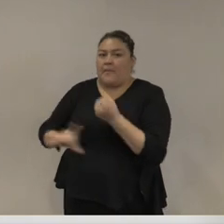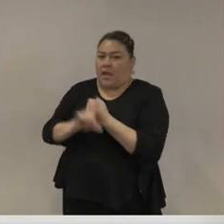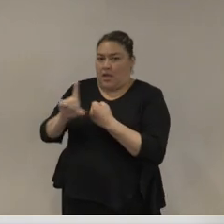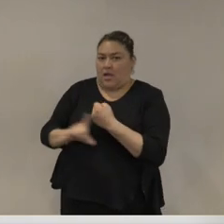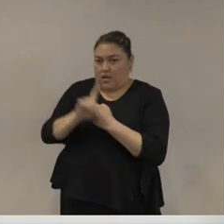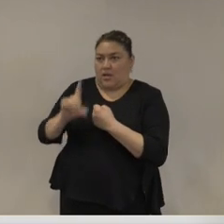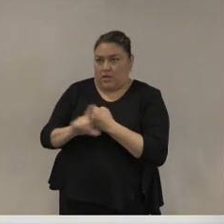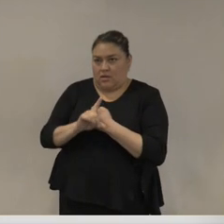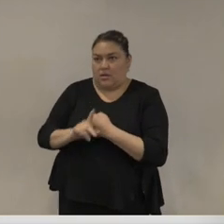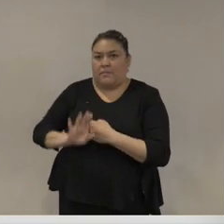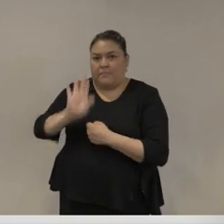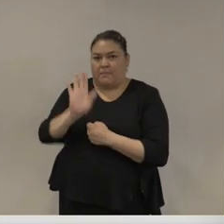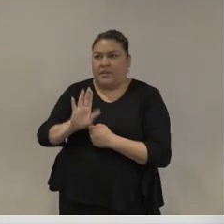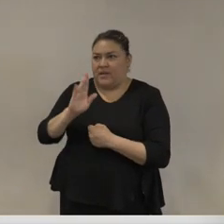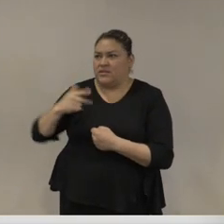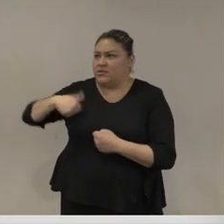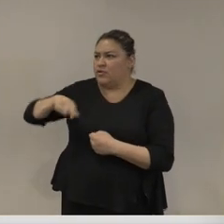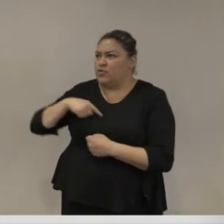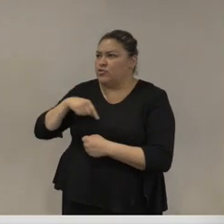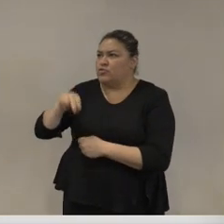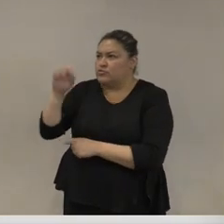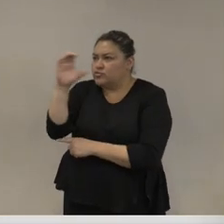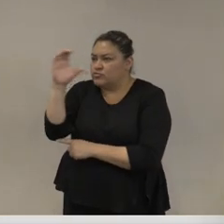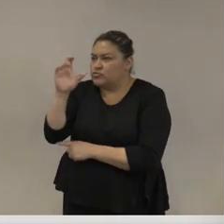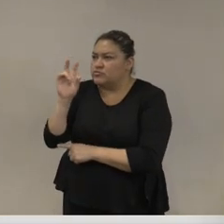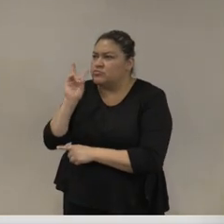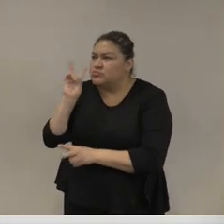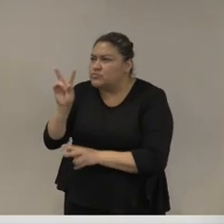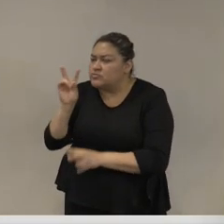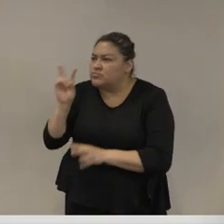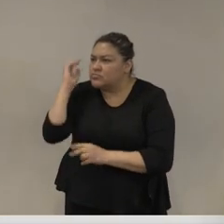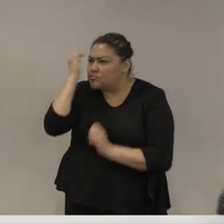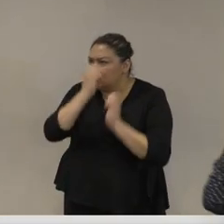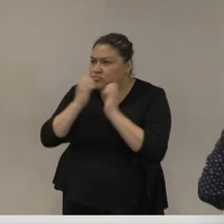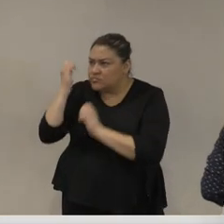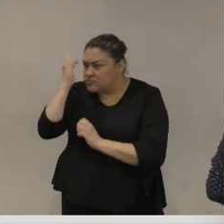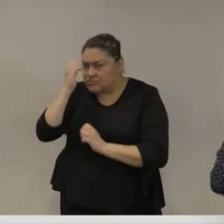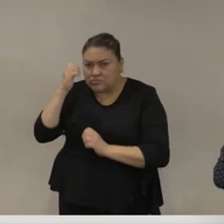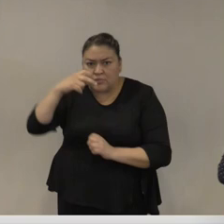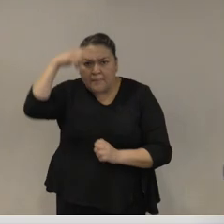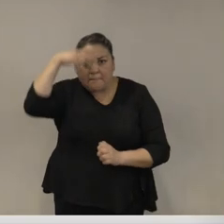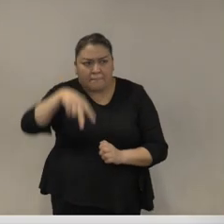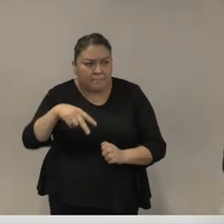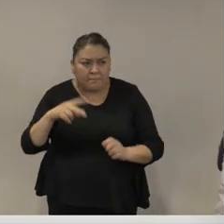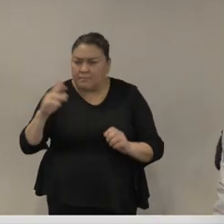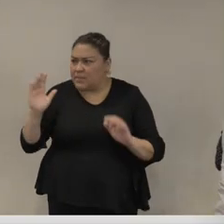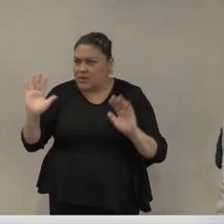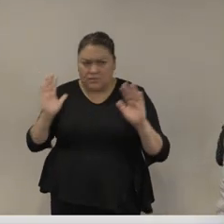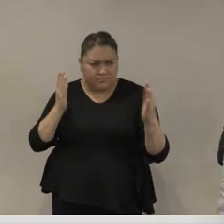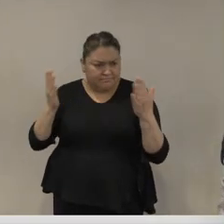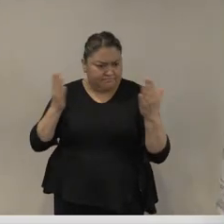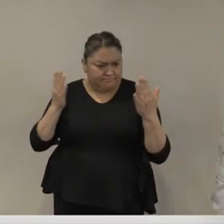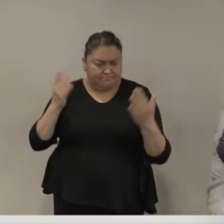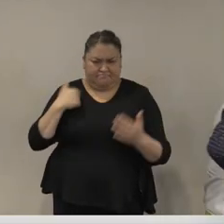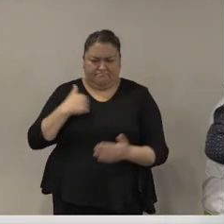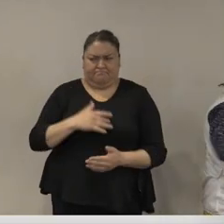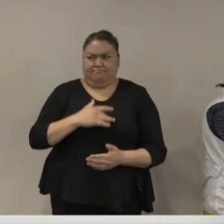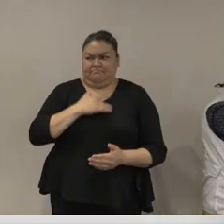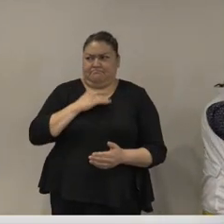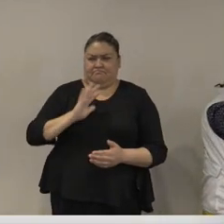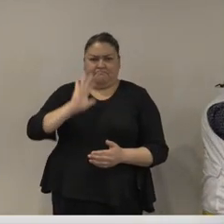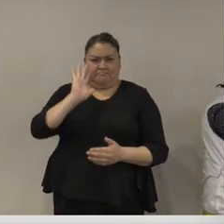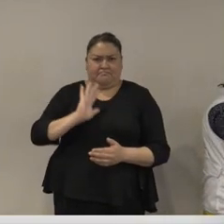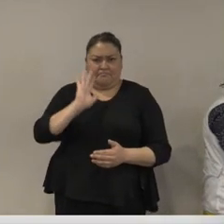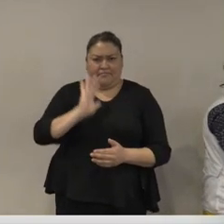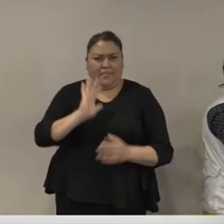impresión que estamos viendo la película de Colombia con todas las diferencias que caracterizan la trayectoria de uno